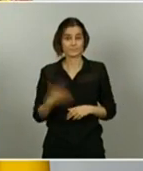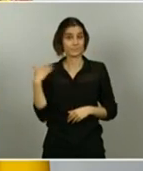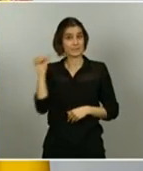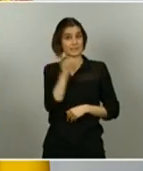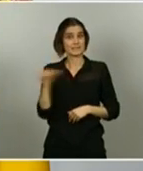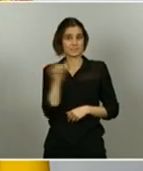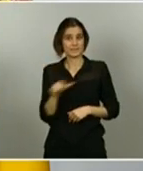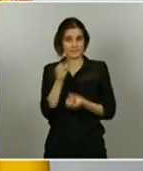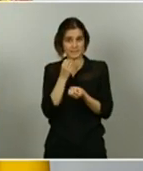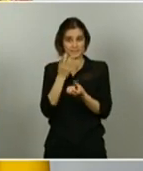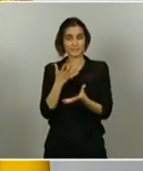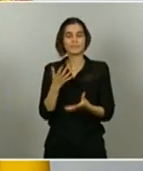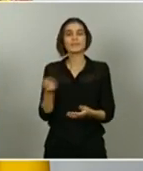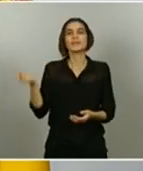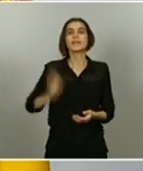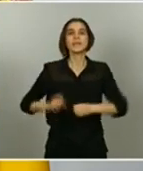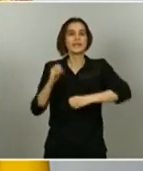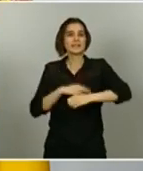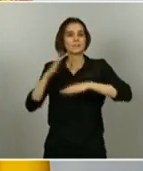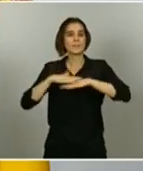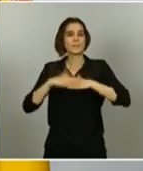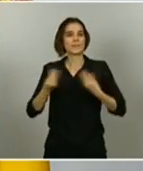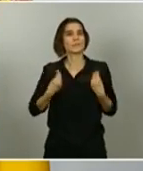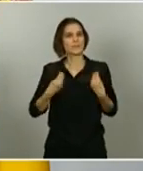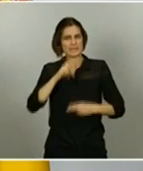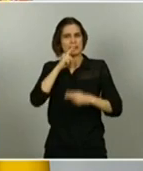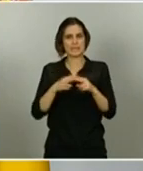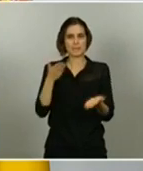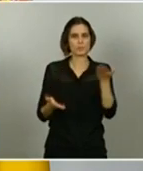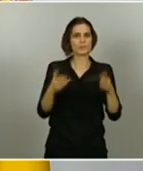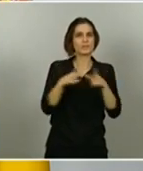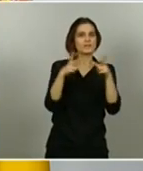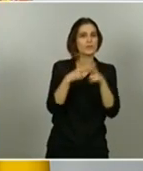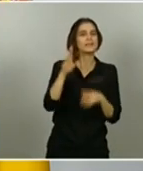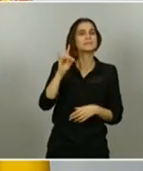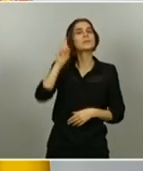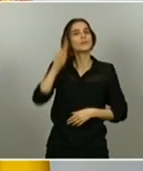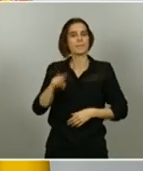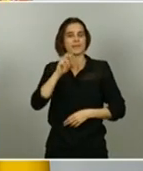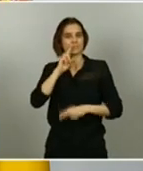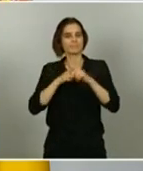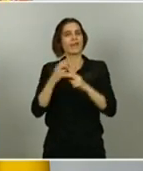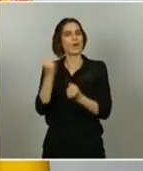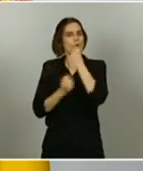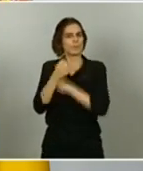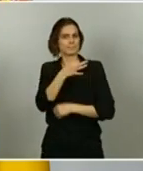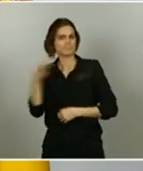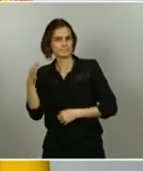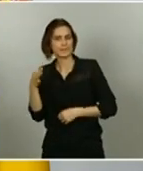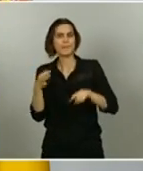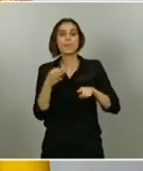vital es una medida de justicia social, pero también es una medida de eficiencia económica. Es una medida de justicia social